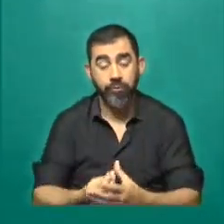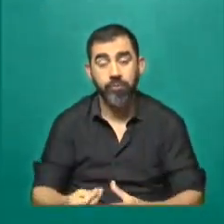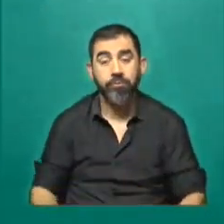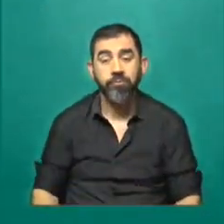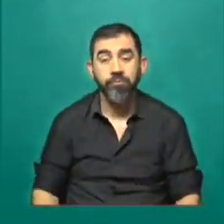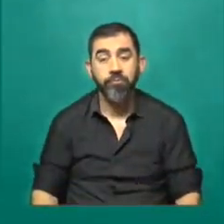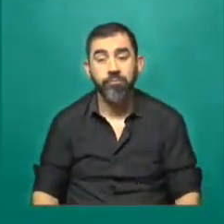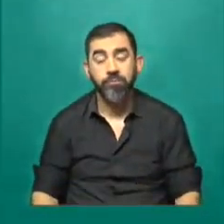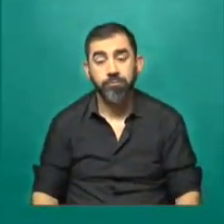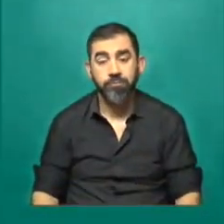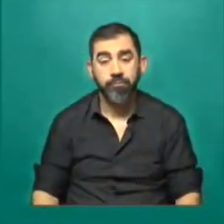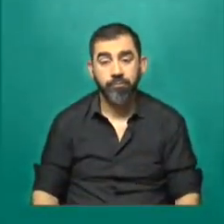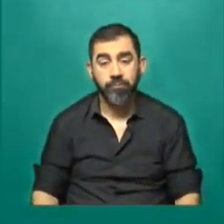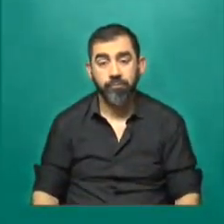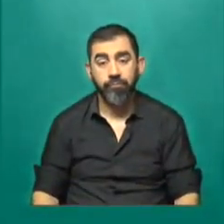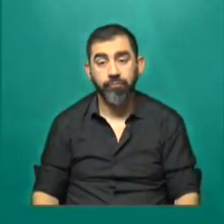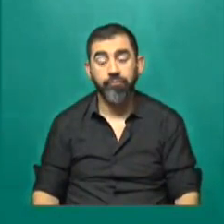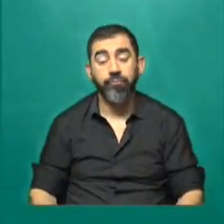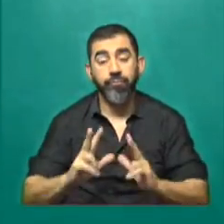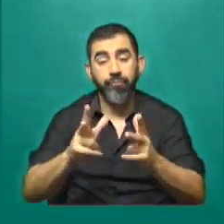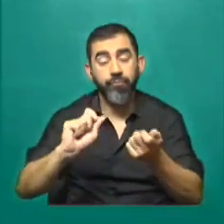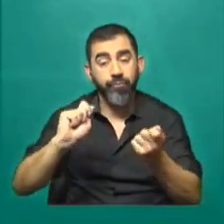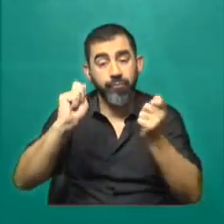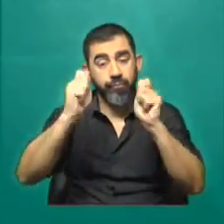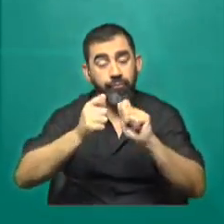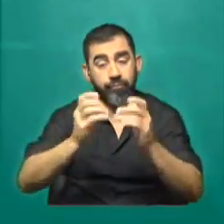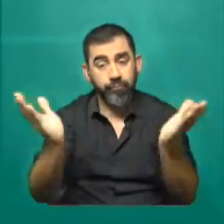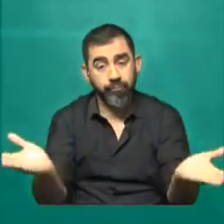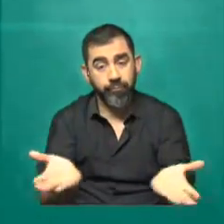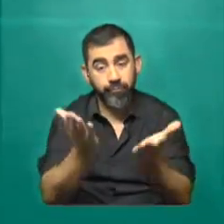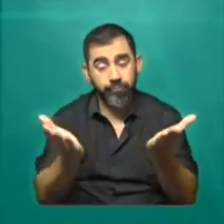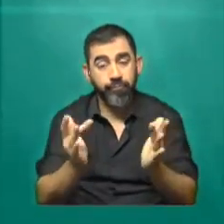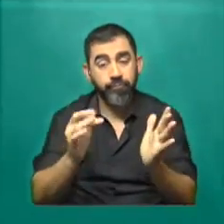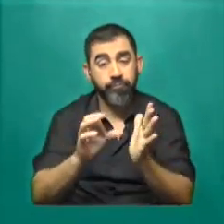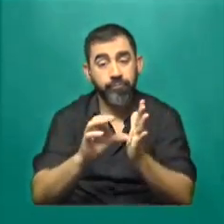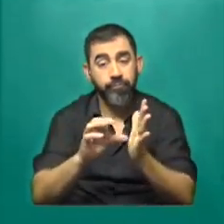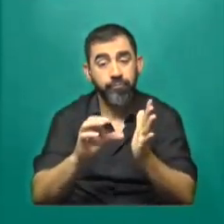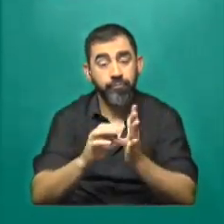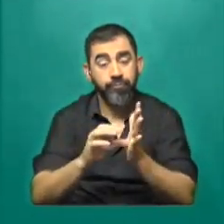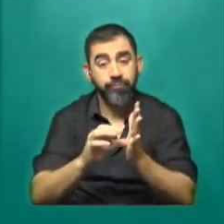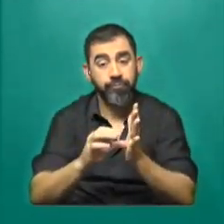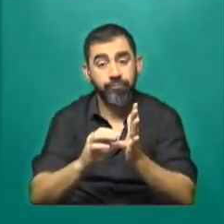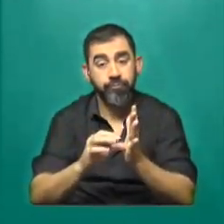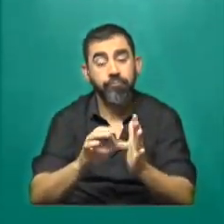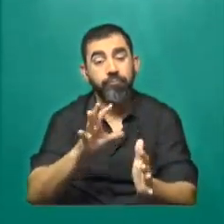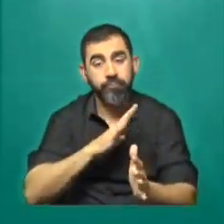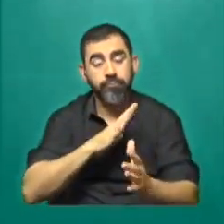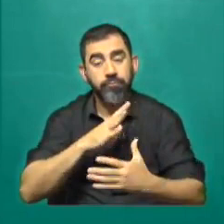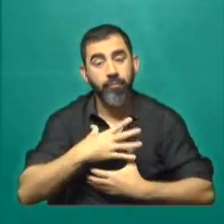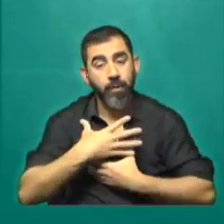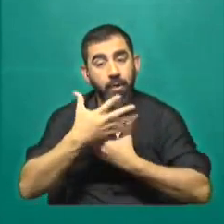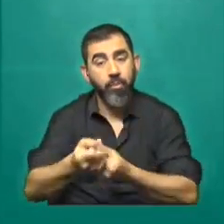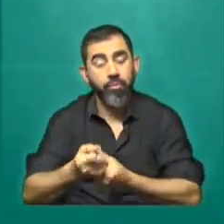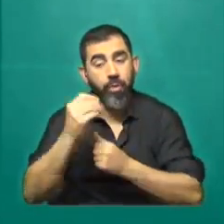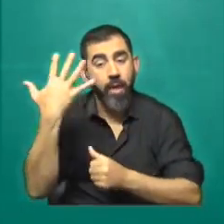Silva, quien dijo, entre otras cosas, que los cambios impulsados en los distintos sistemas y niveles educativos cuentan con el respaldo de